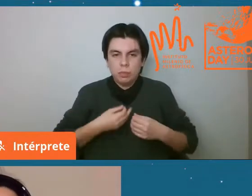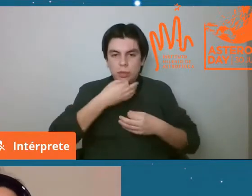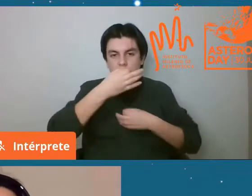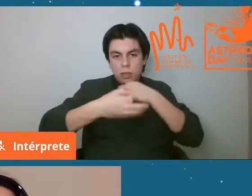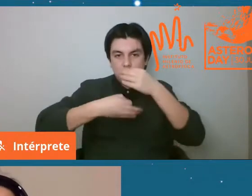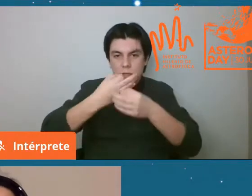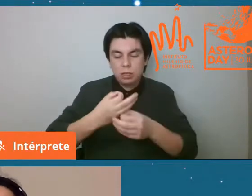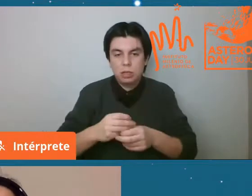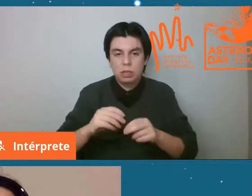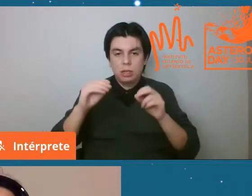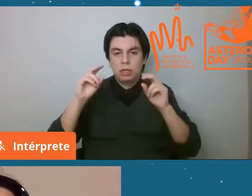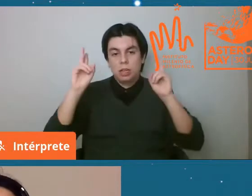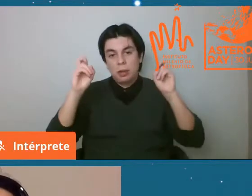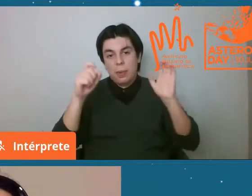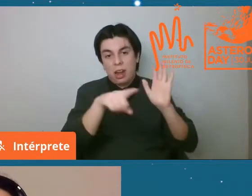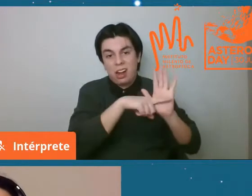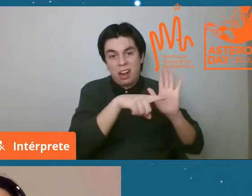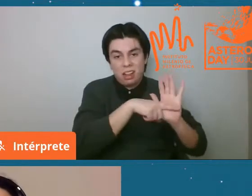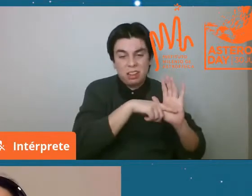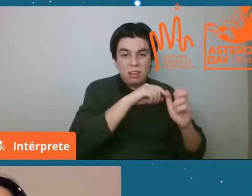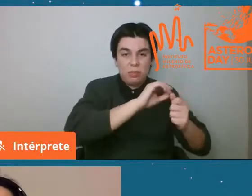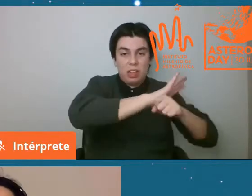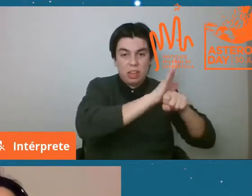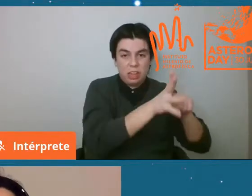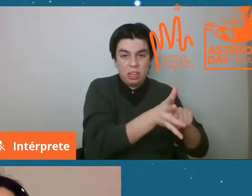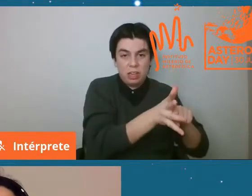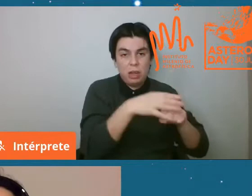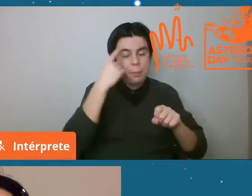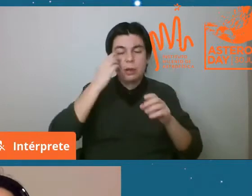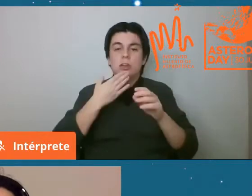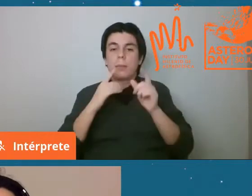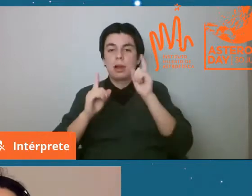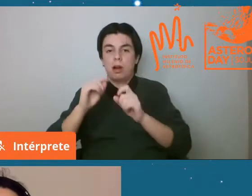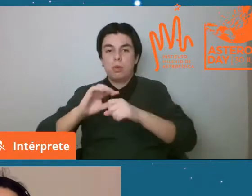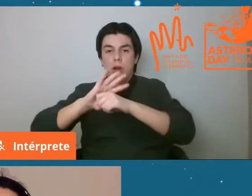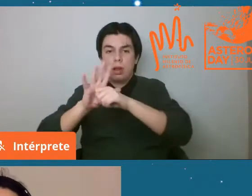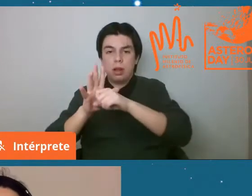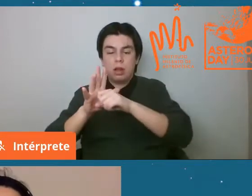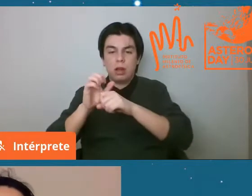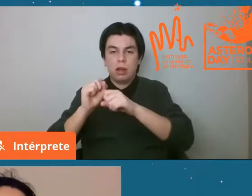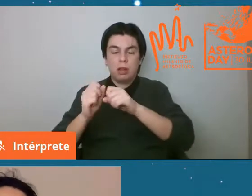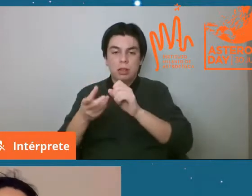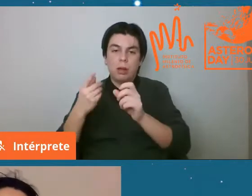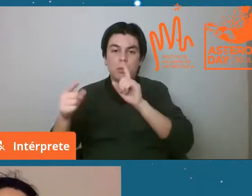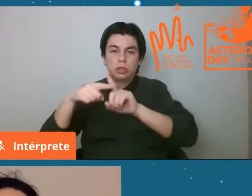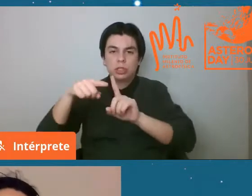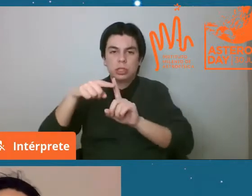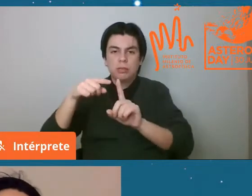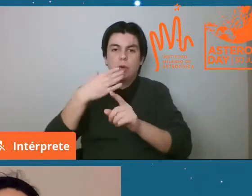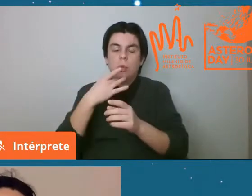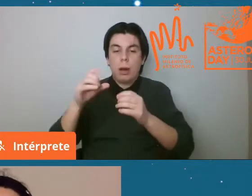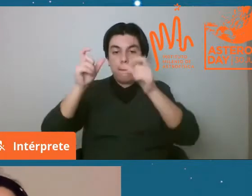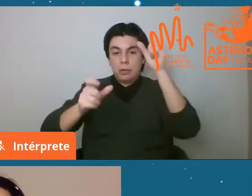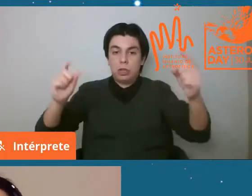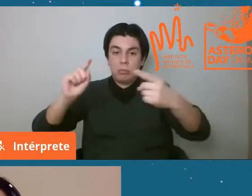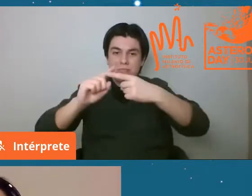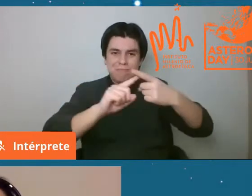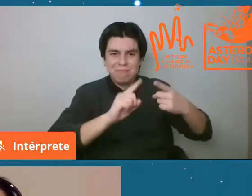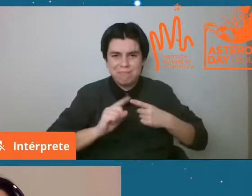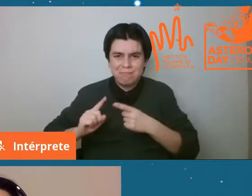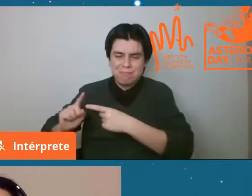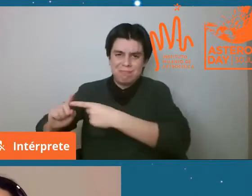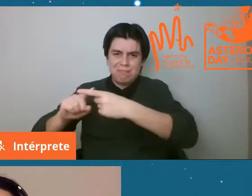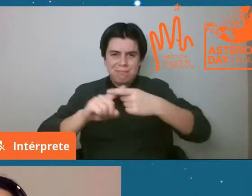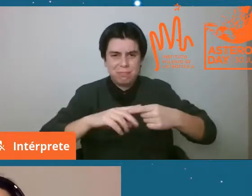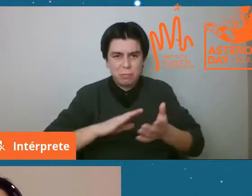lado negativo del COVID, pero hay cosas que han sido positivas, como poner a un montón de gente en contacto, producto de este gran esfuerzo que hemos